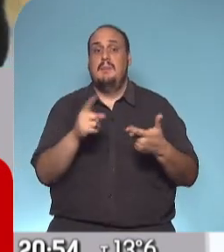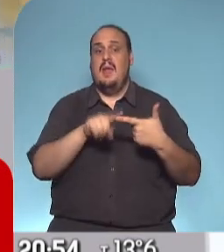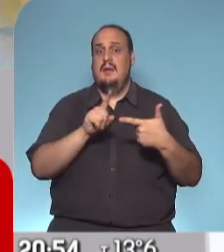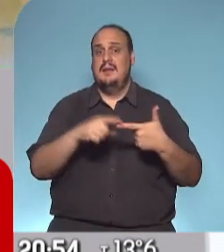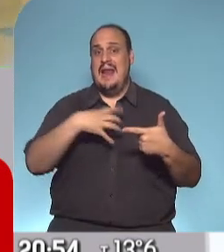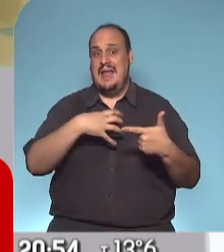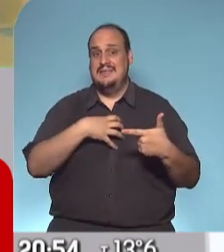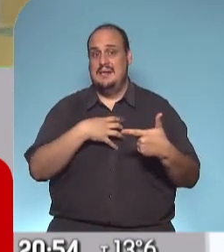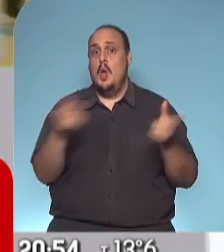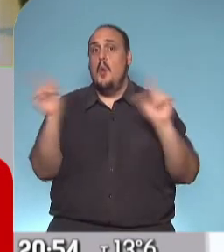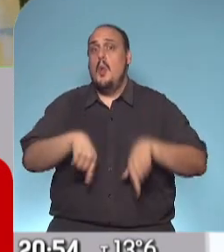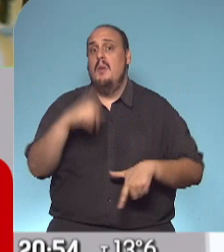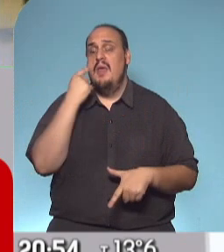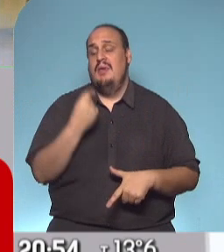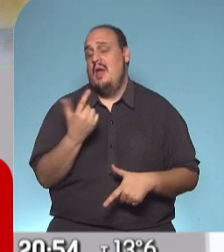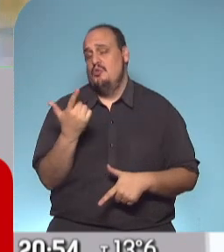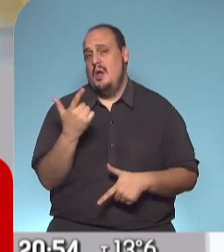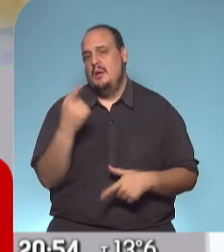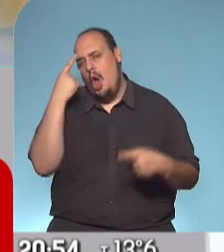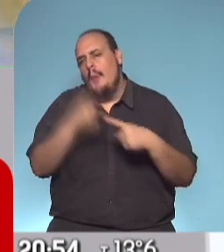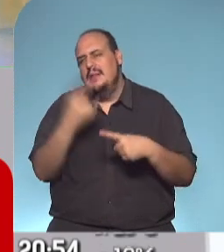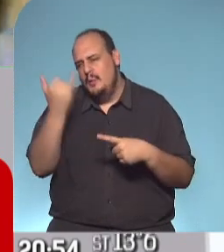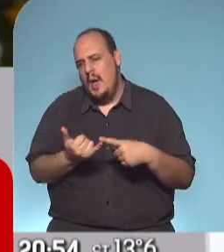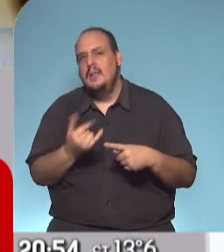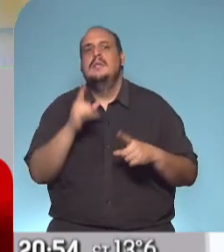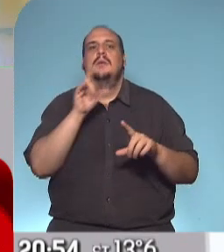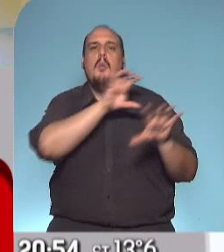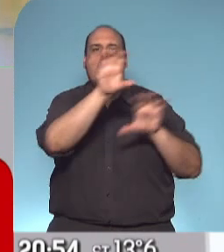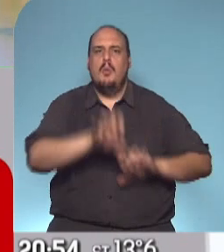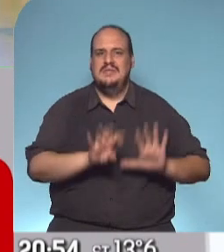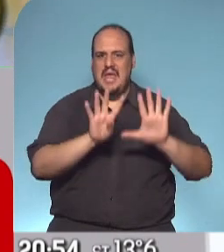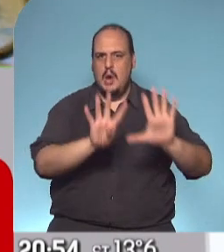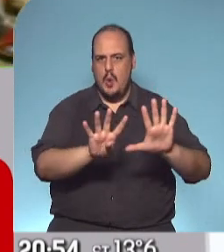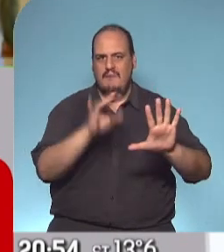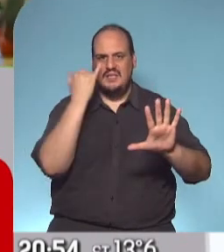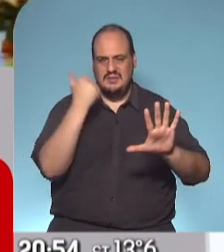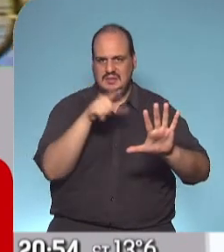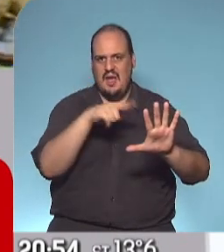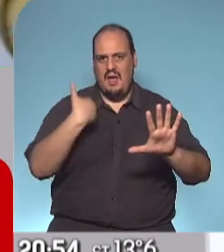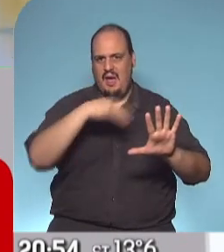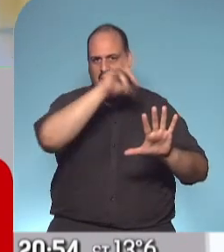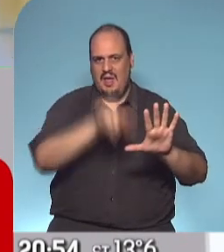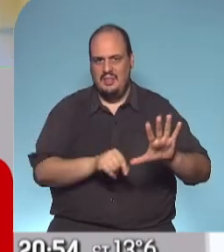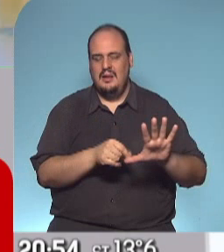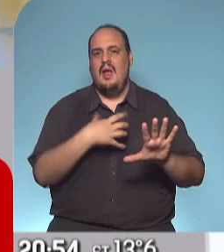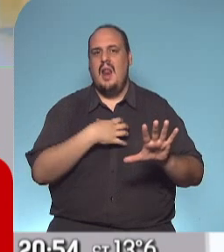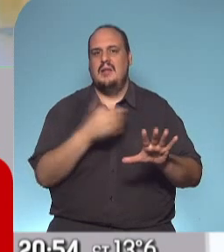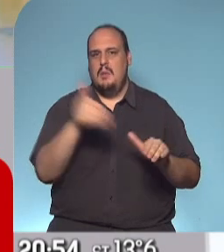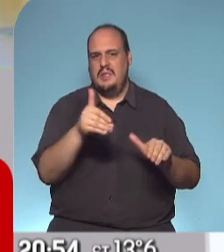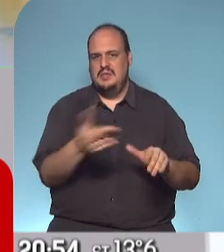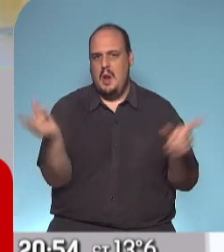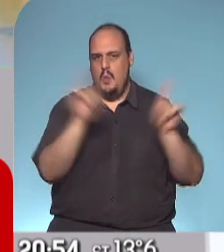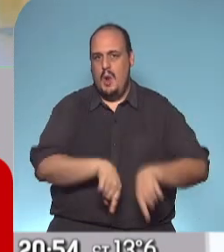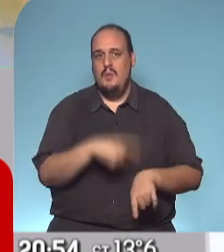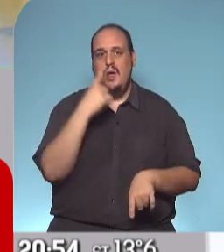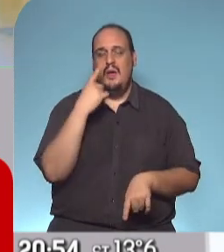No hay fecha si hay una intención. Así como hay nueve provincias ya a lo largo y a lo ancho de la República Argentina que vuelven con las clases presenciales en